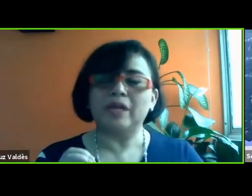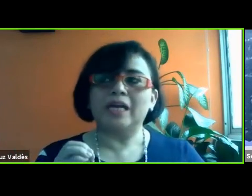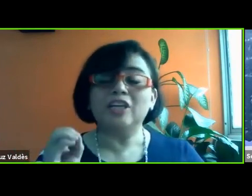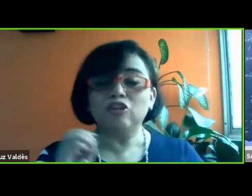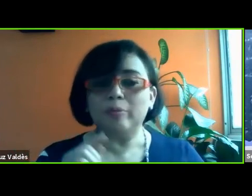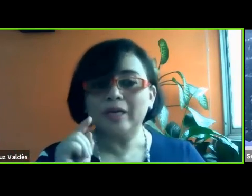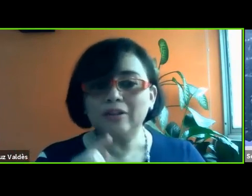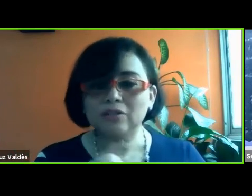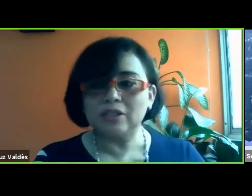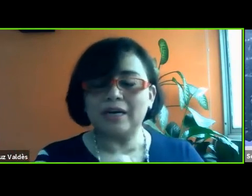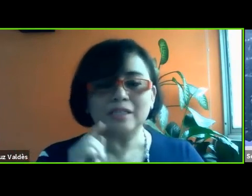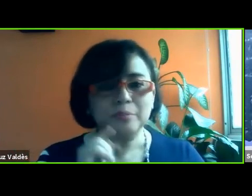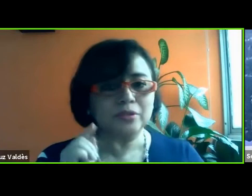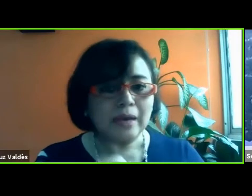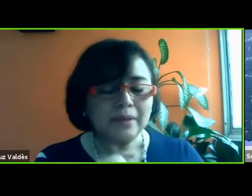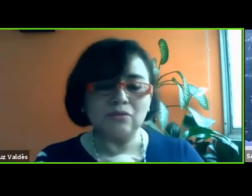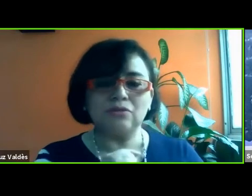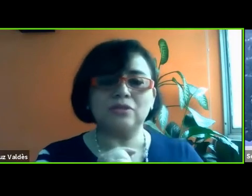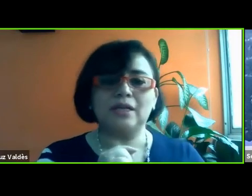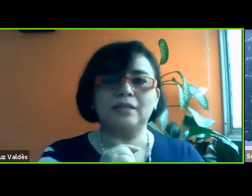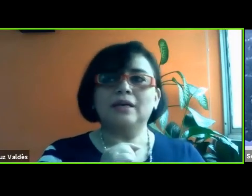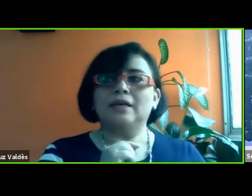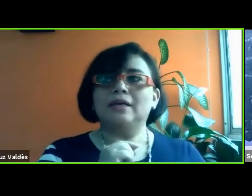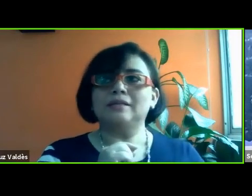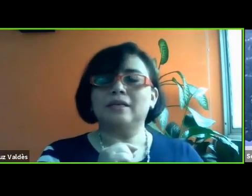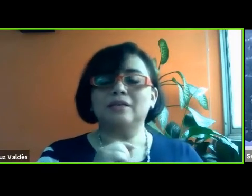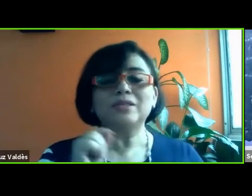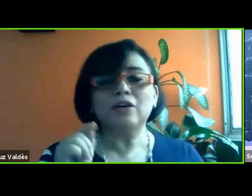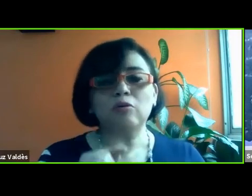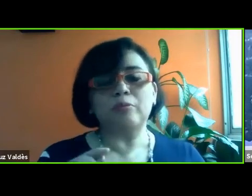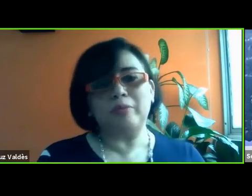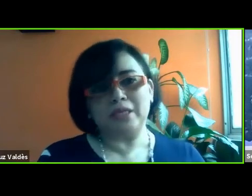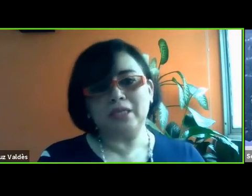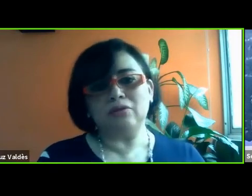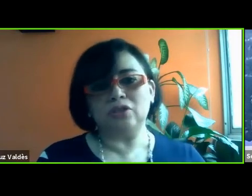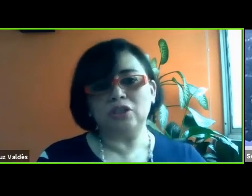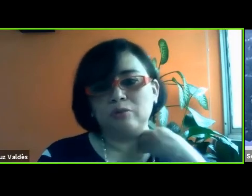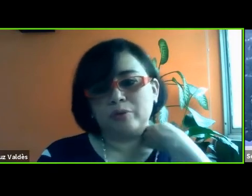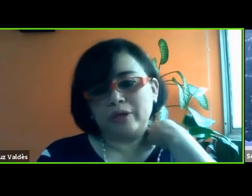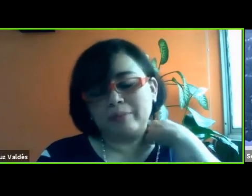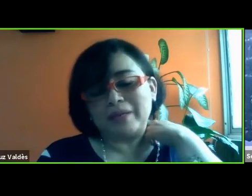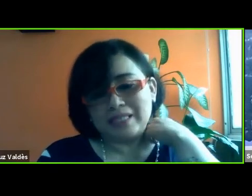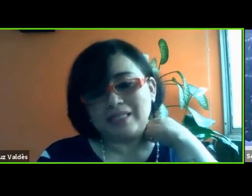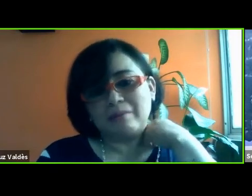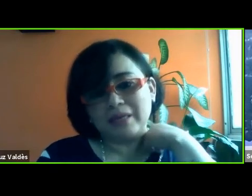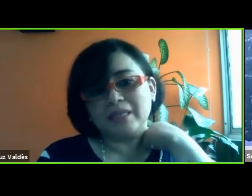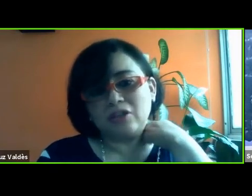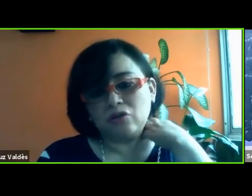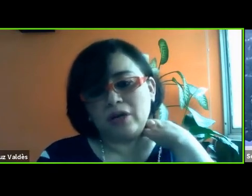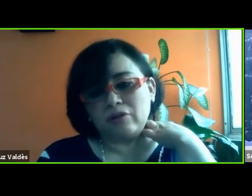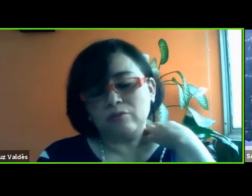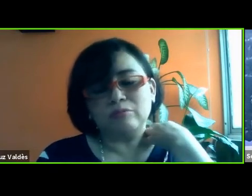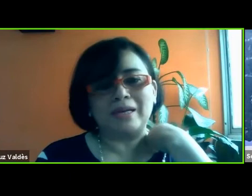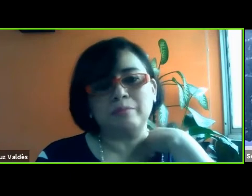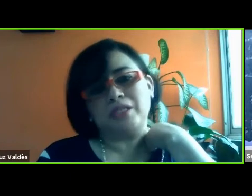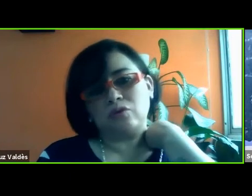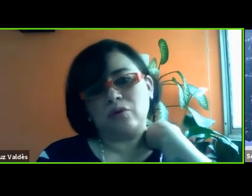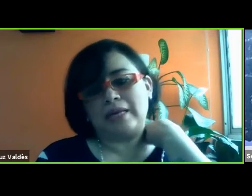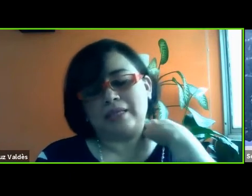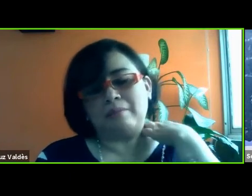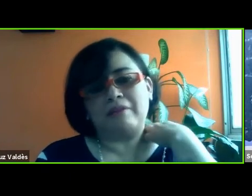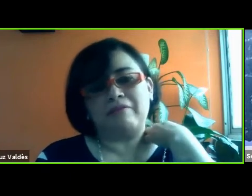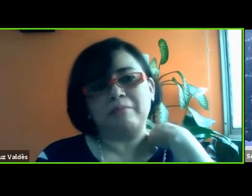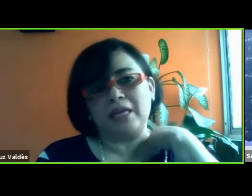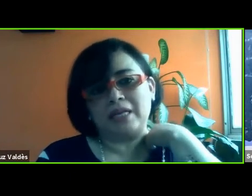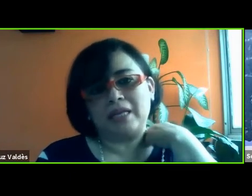esto. Y no porque no sean responsables o no sean, este, no estén comprometidos, sino porque precisamente yo le doy más peso